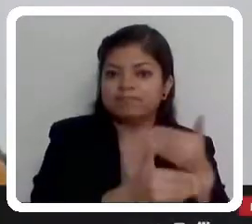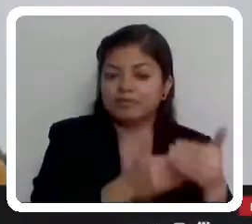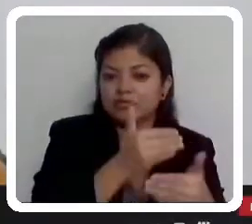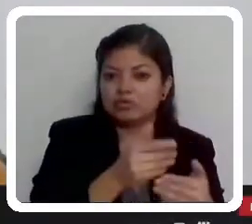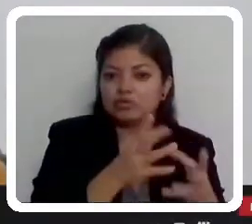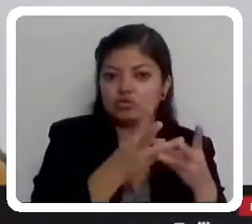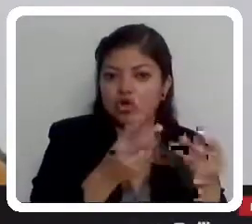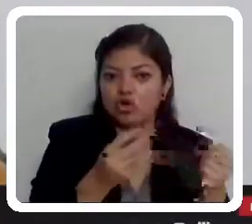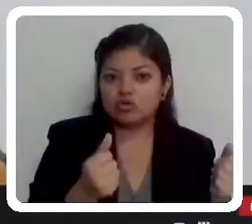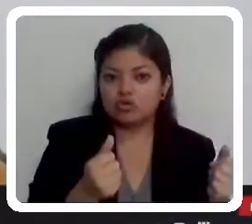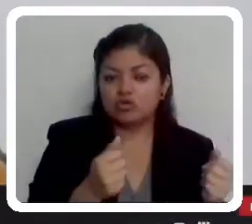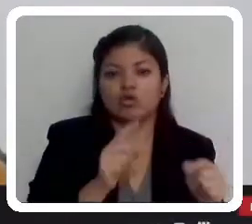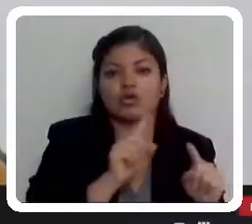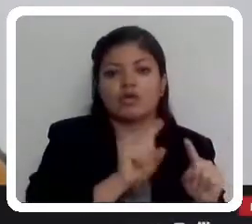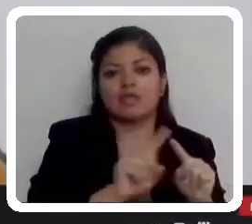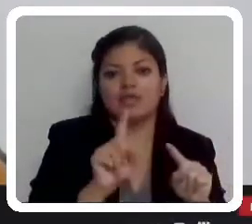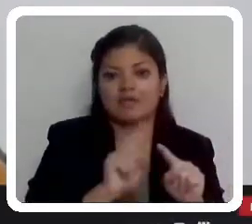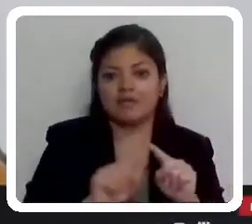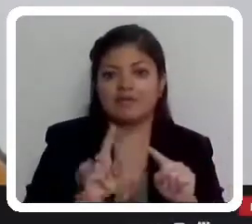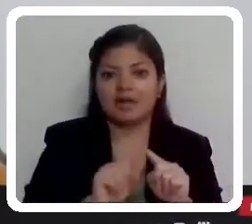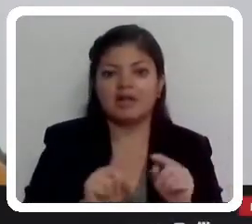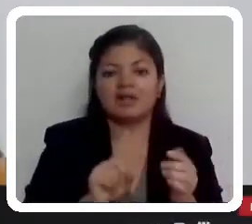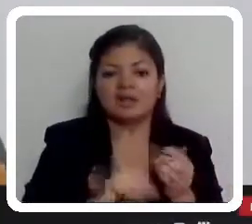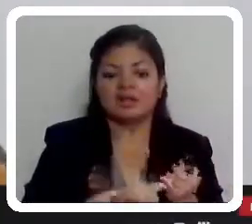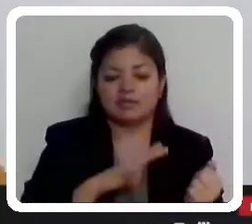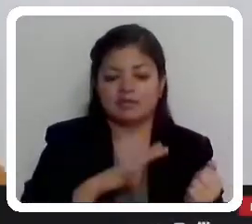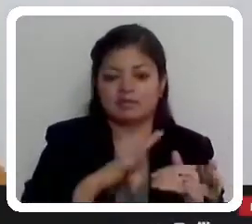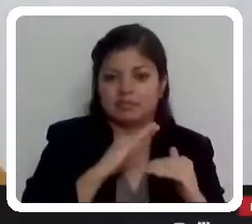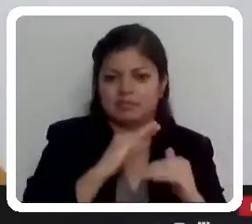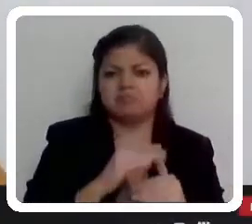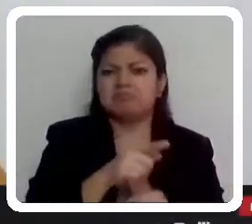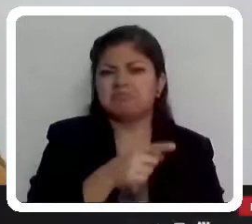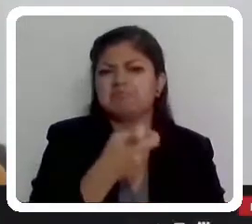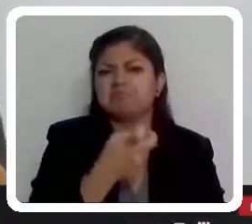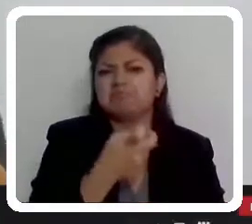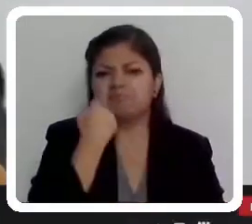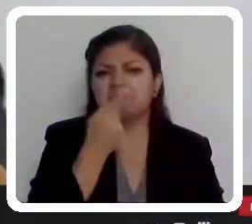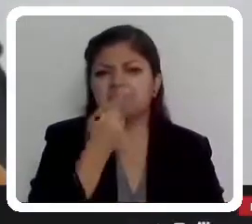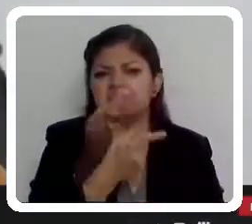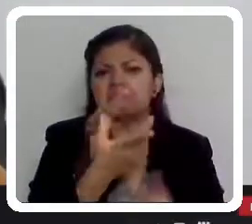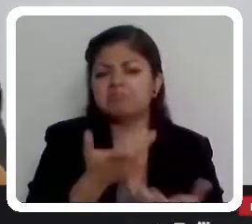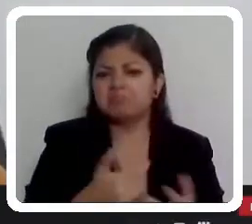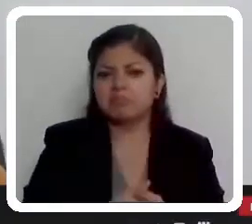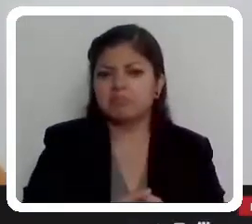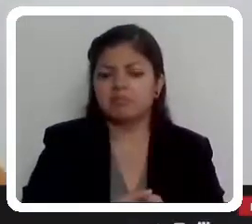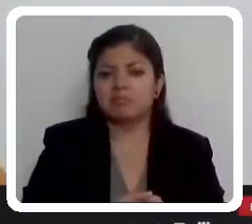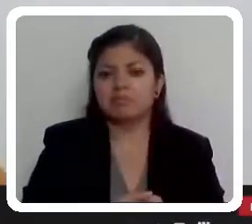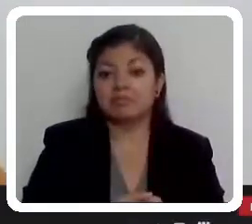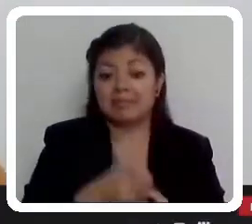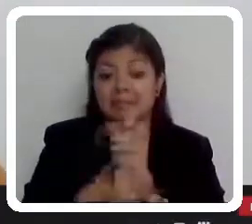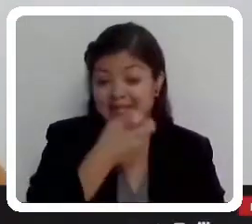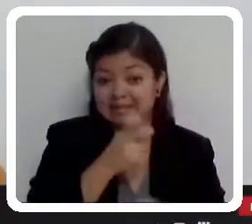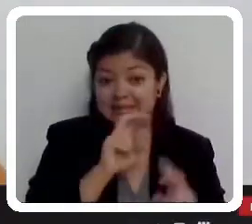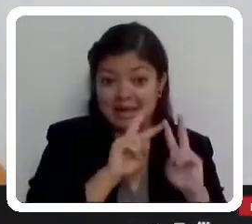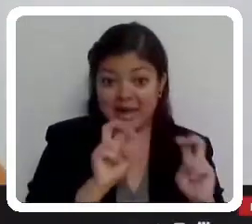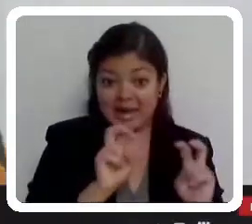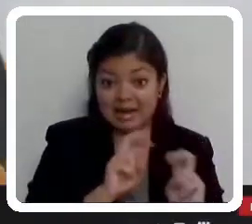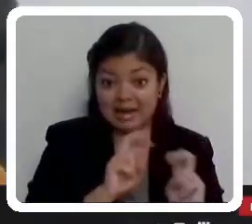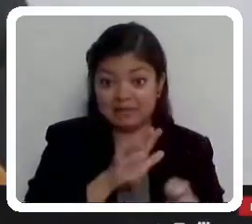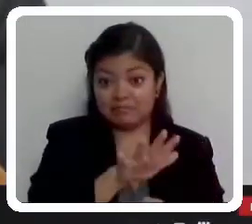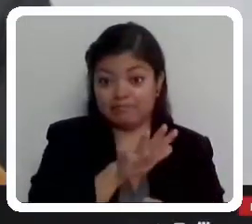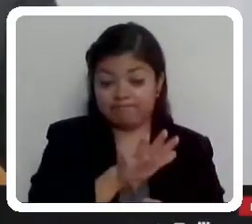solución de diferendo limítrofe. ¿Qué quiere decir esto? Que ese análisis de impacto financiero